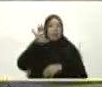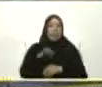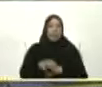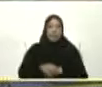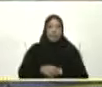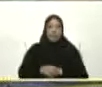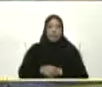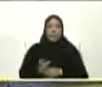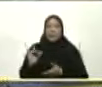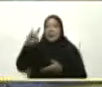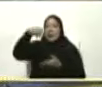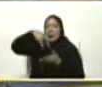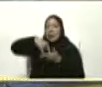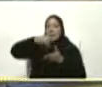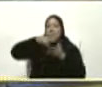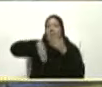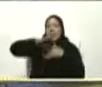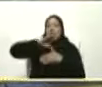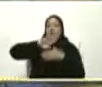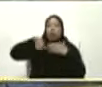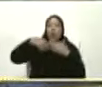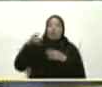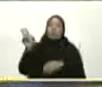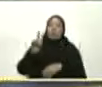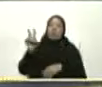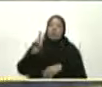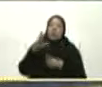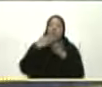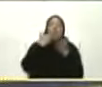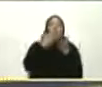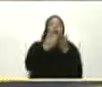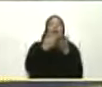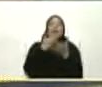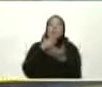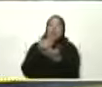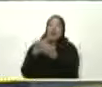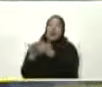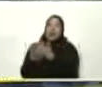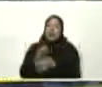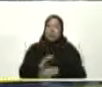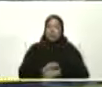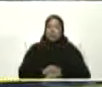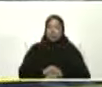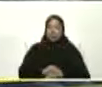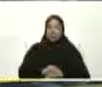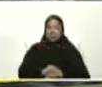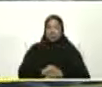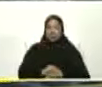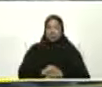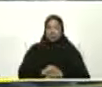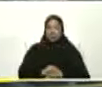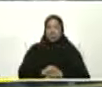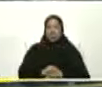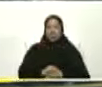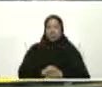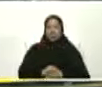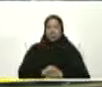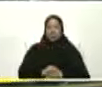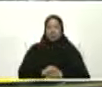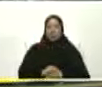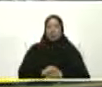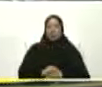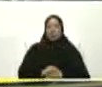De Carabobo Y del país Gracias por todo Lo que hace Bueno, muchas gracias Rectora